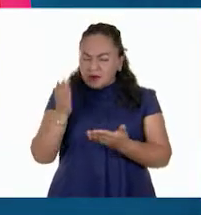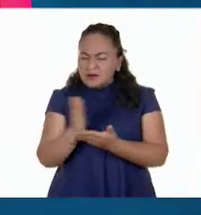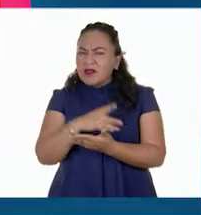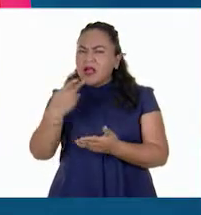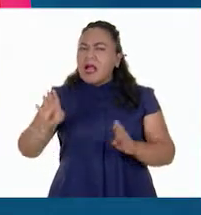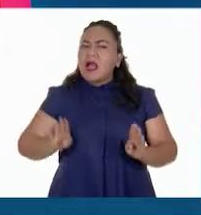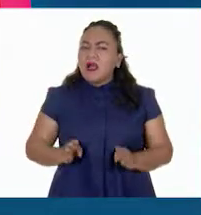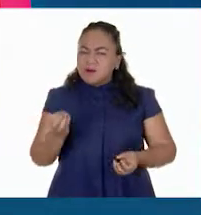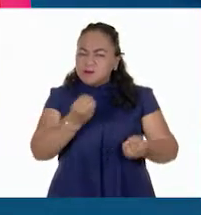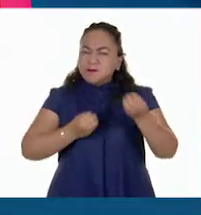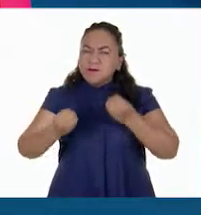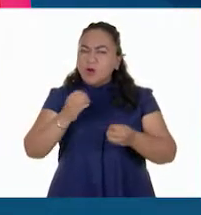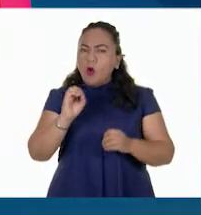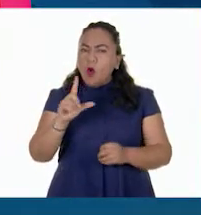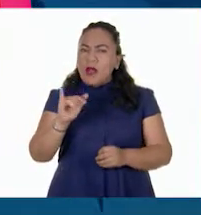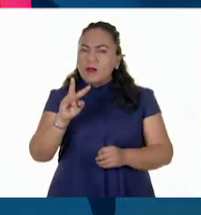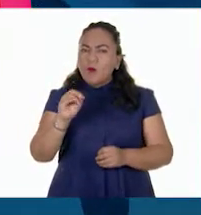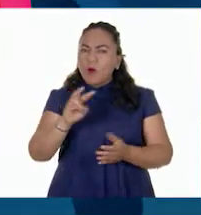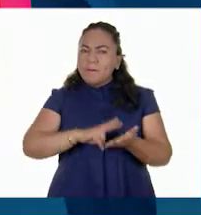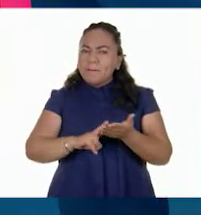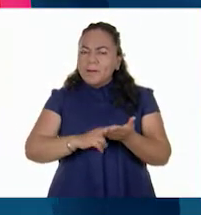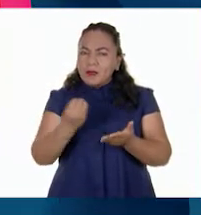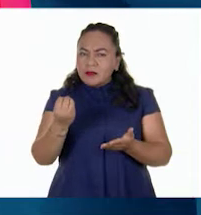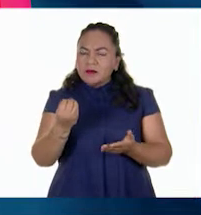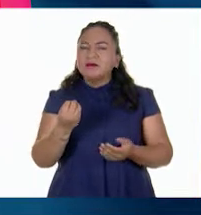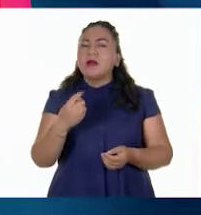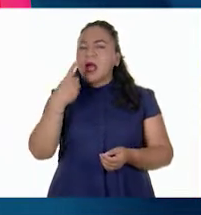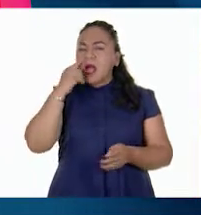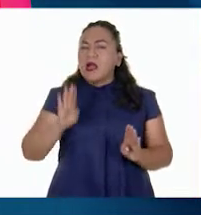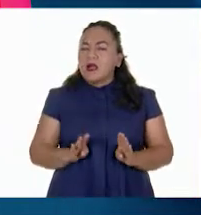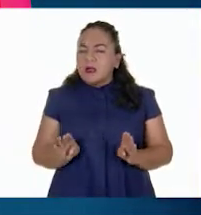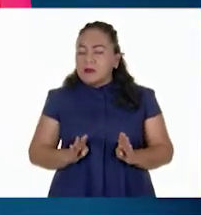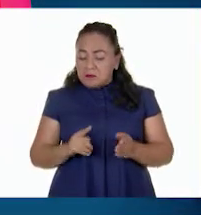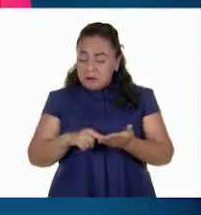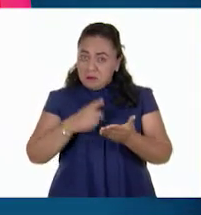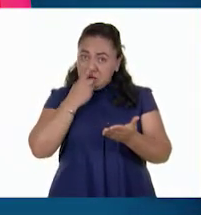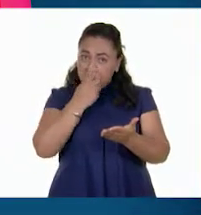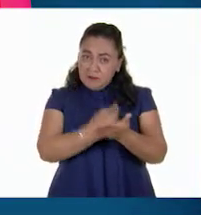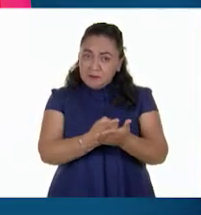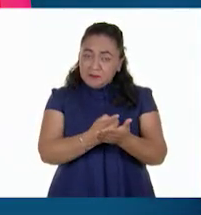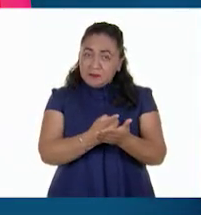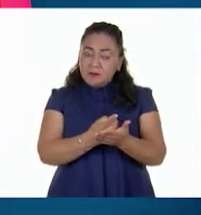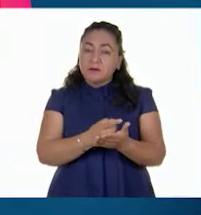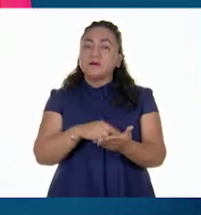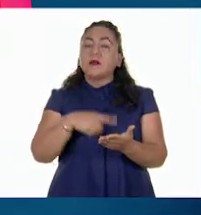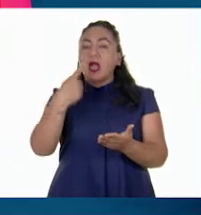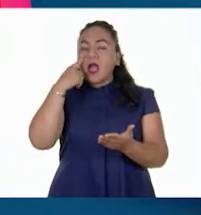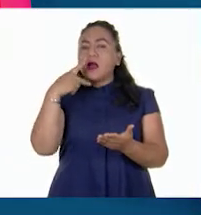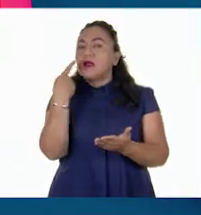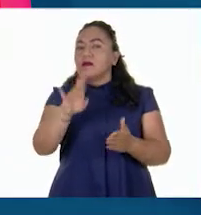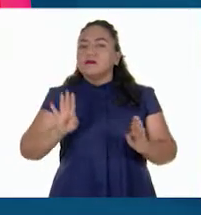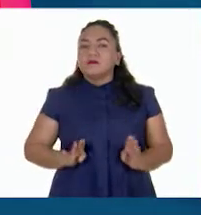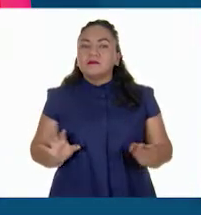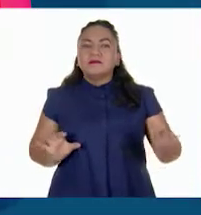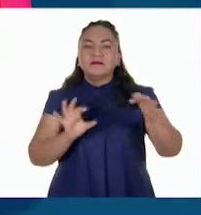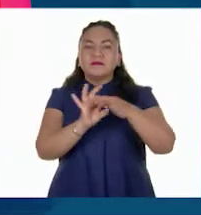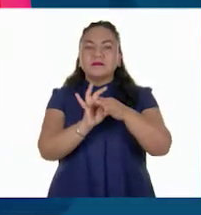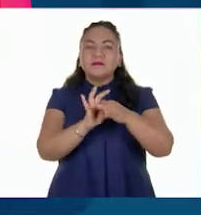pertenecen los olivos? ¡Claro que sí! A ver, según la simbología, a la Mediterránea.